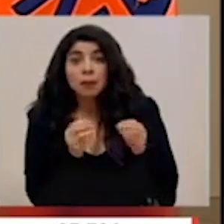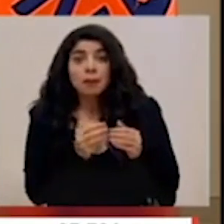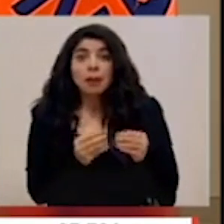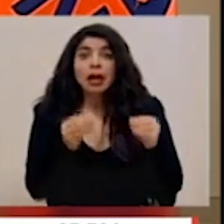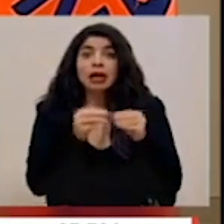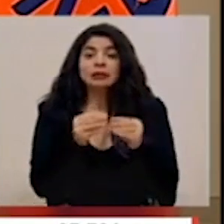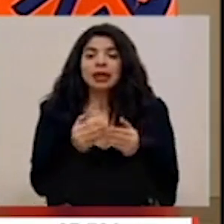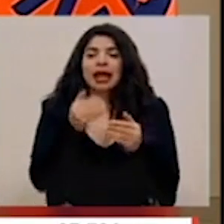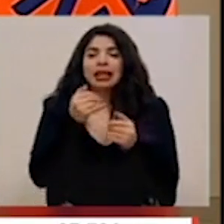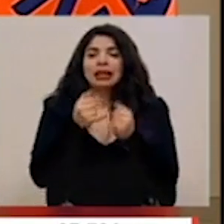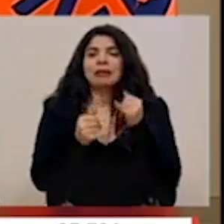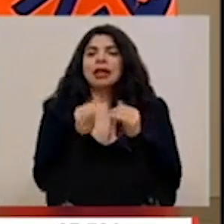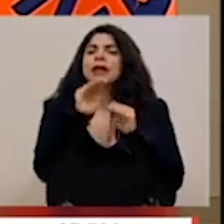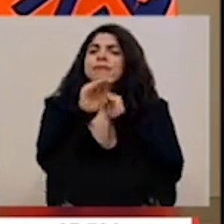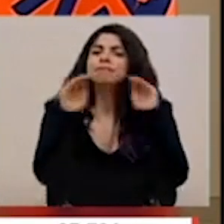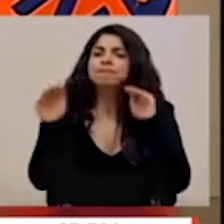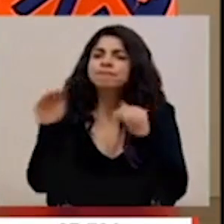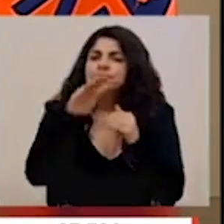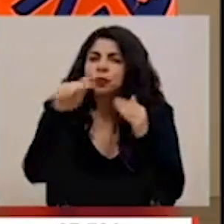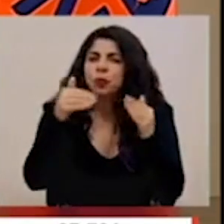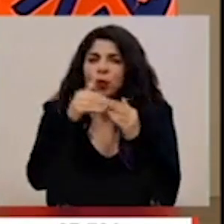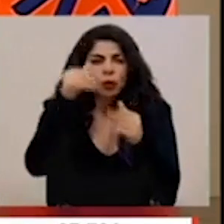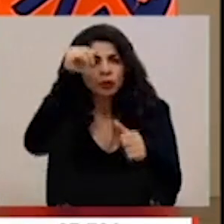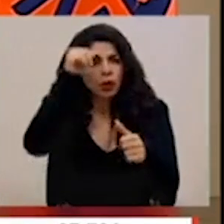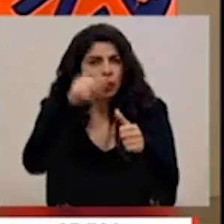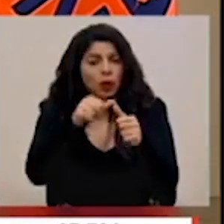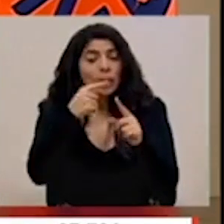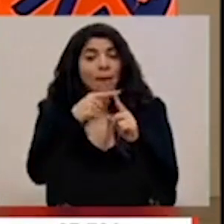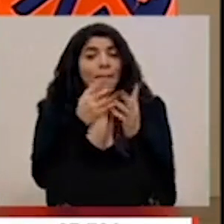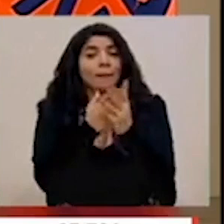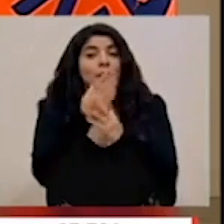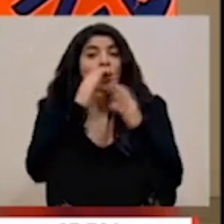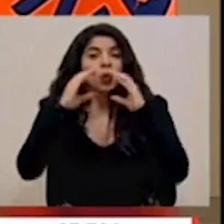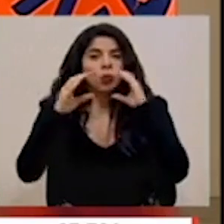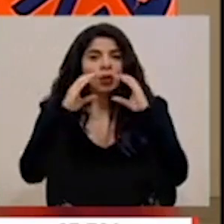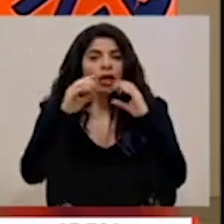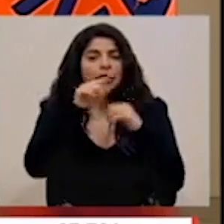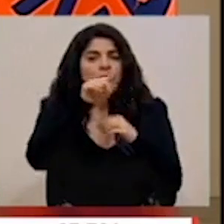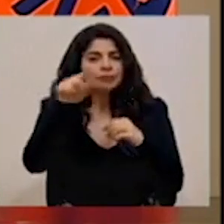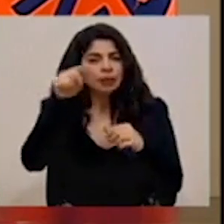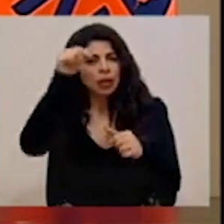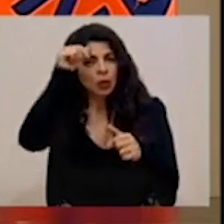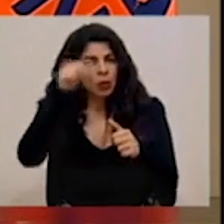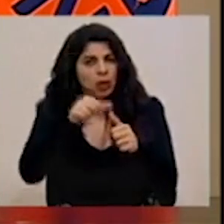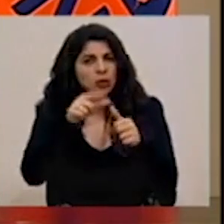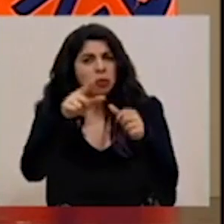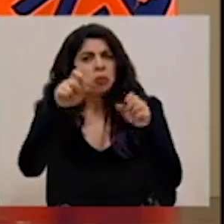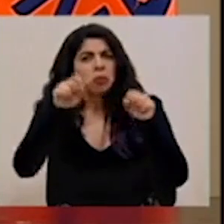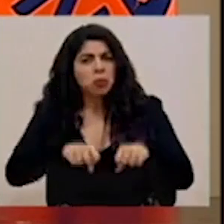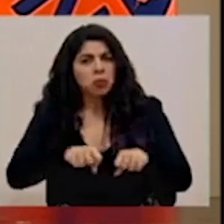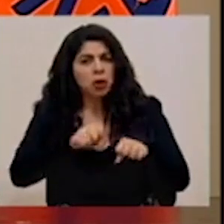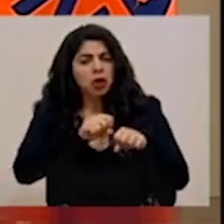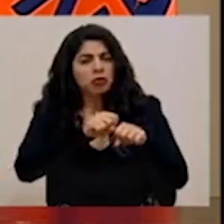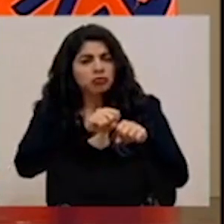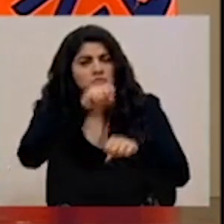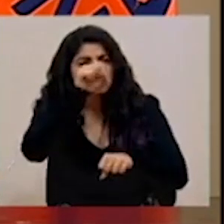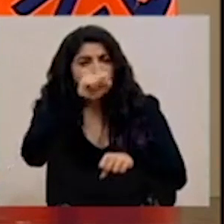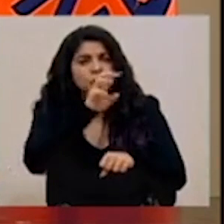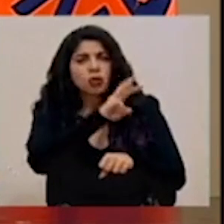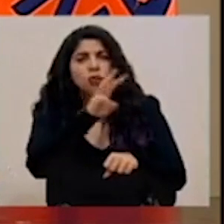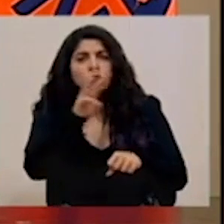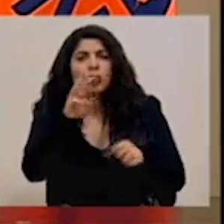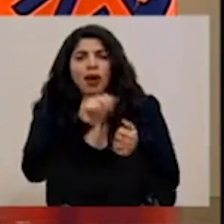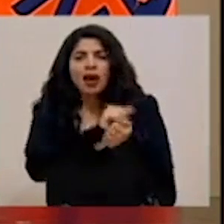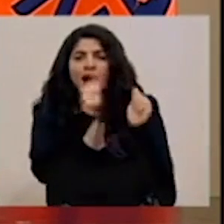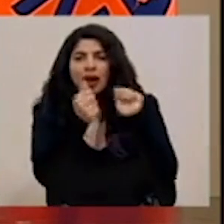antes de finalizar, les recordamos a la población general y a los medios de comunicación que pueden consultar el cambio de alertas